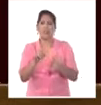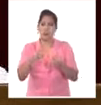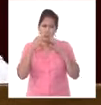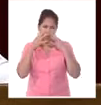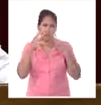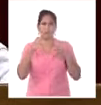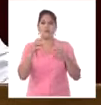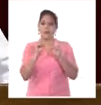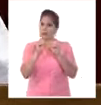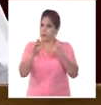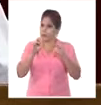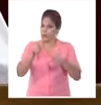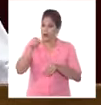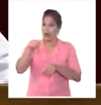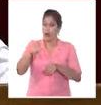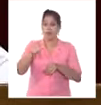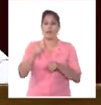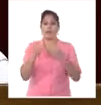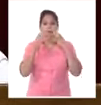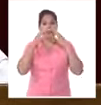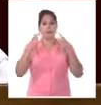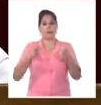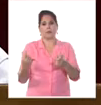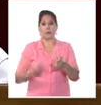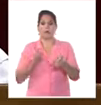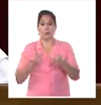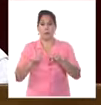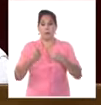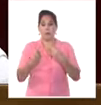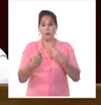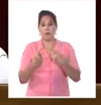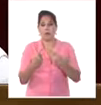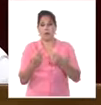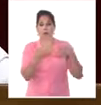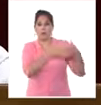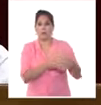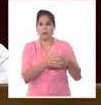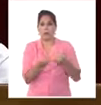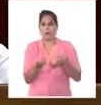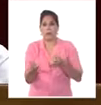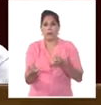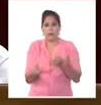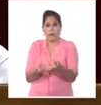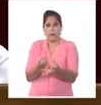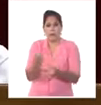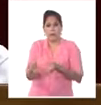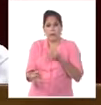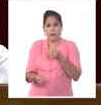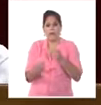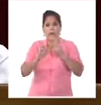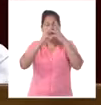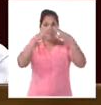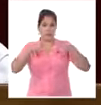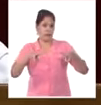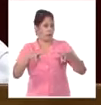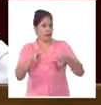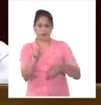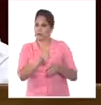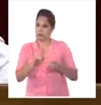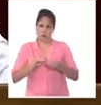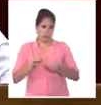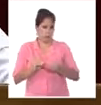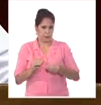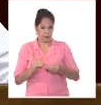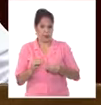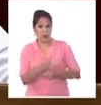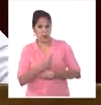digitales donde se libran hoy importantes batallas en el enfrentamiento a las campañas de mentiras de los emporios mediáticos del